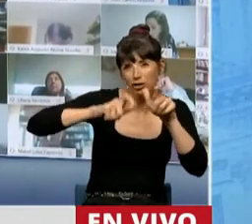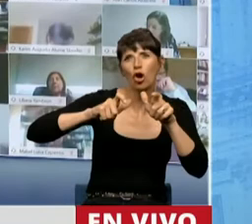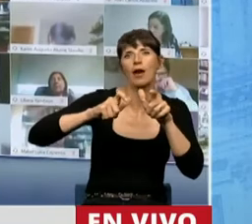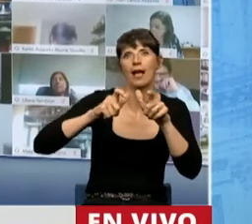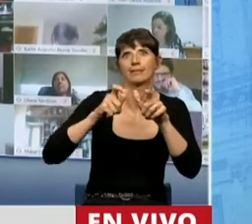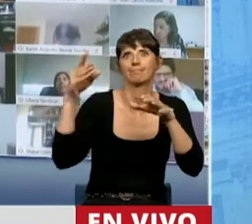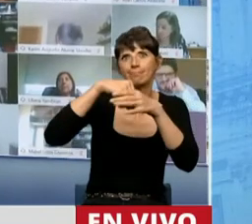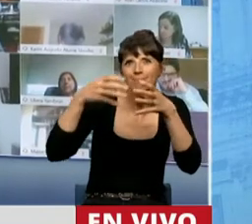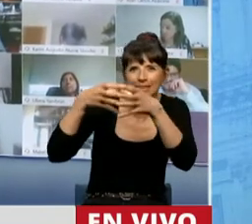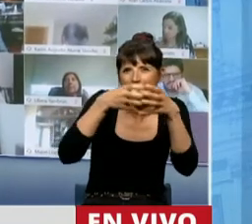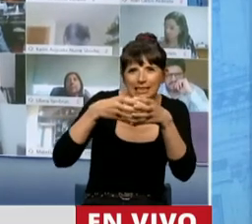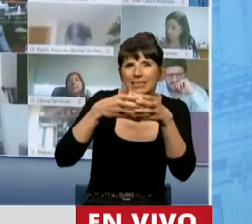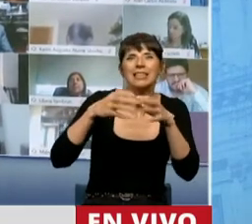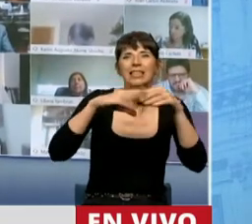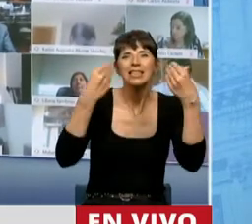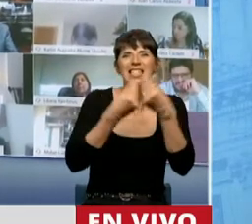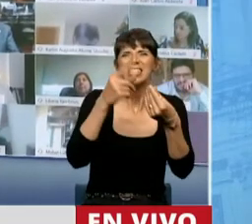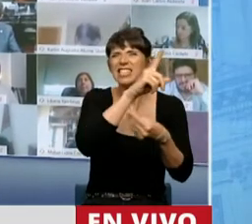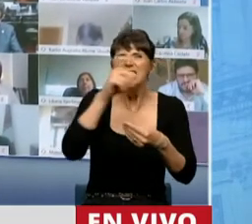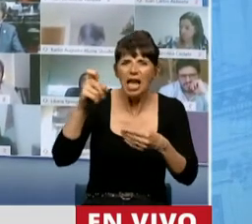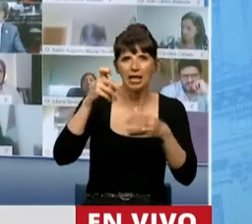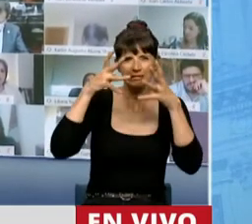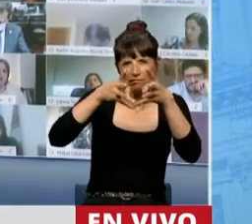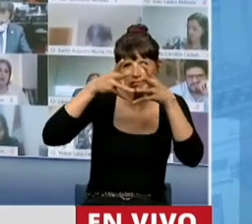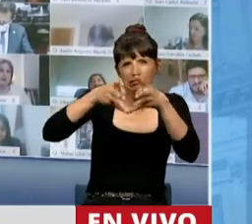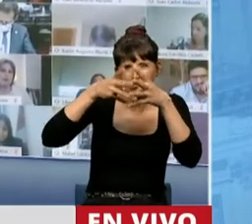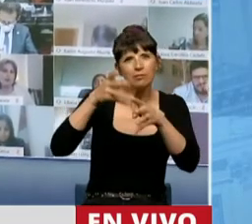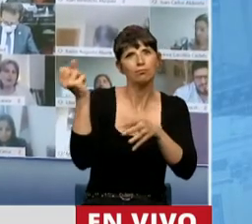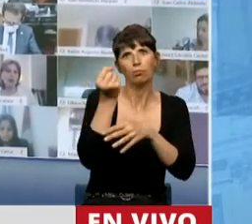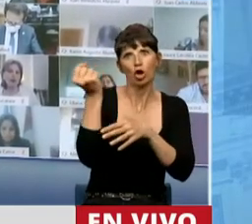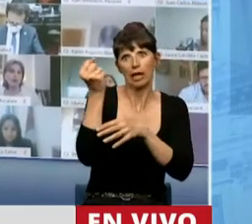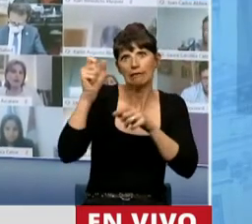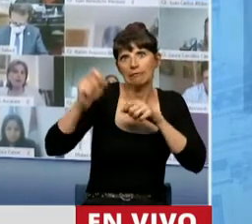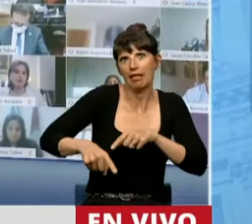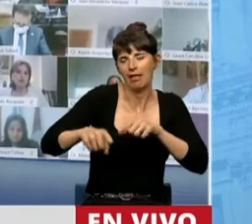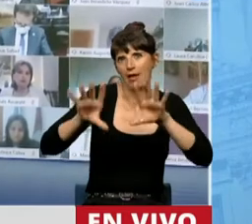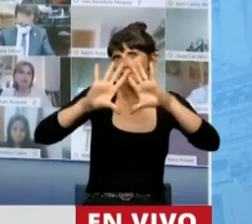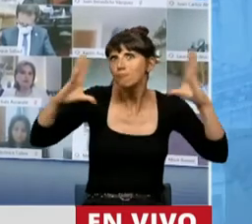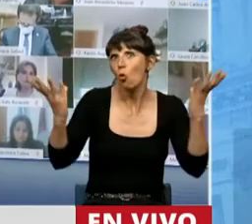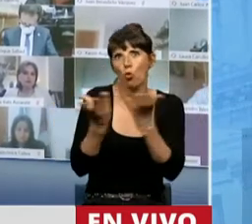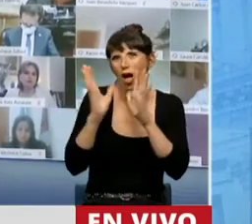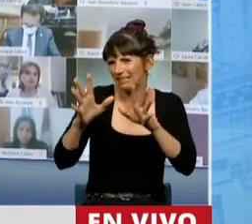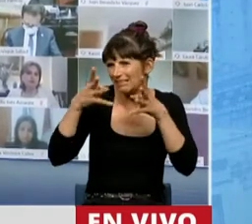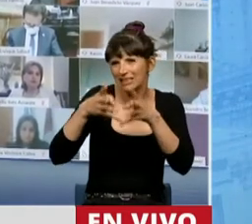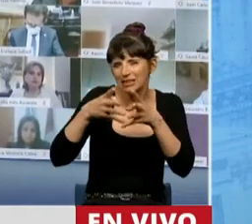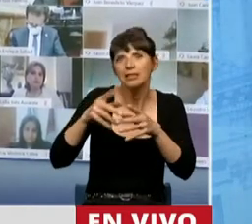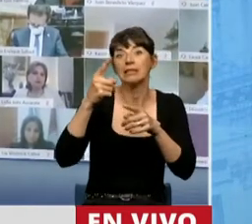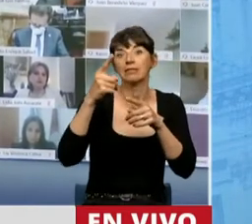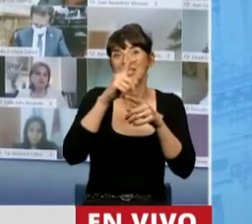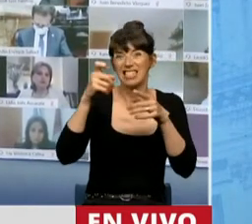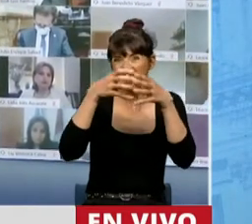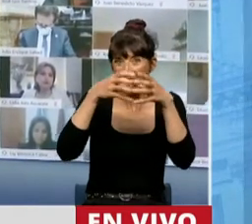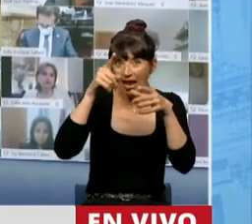de las 100 batallas más importantes en la historia de la humanidad, y que sin ningún lugar a dudas fue el preludio